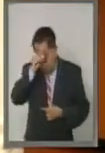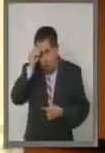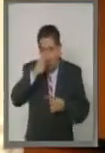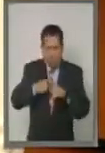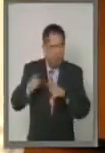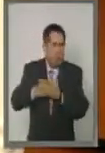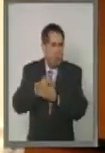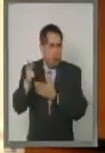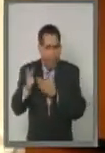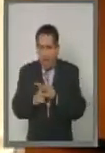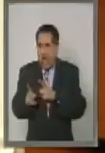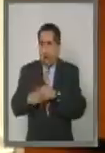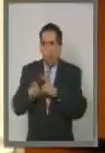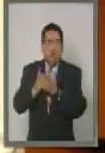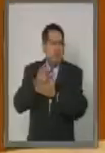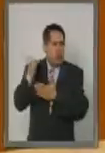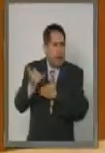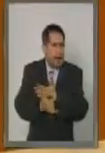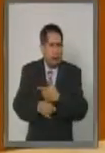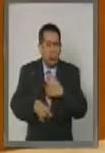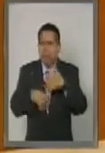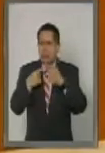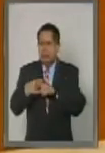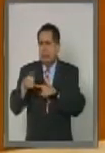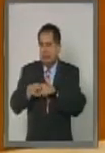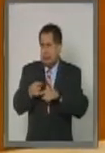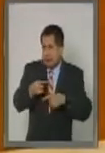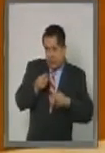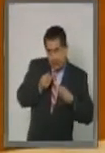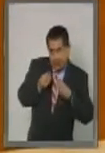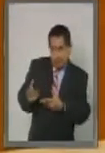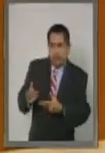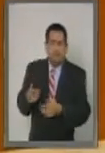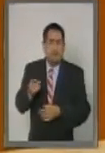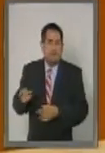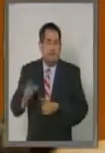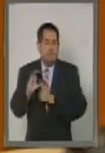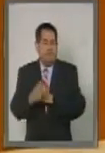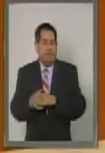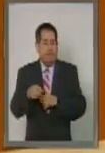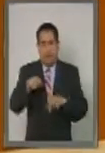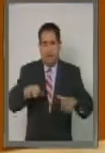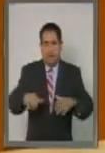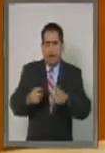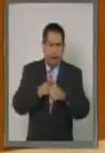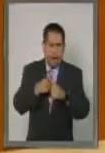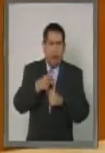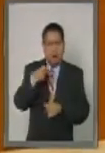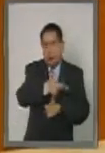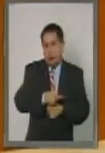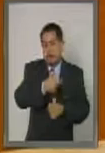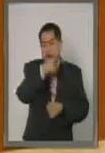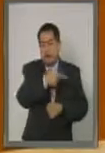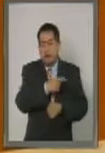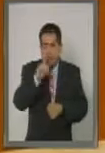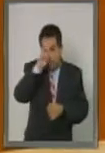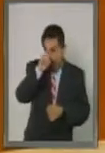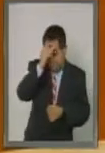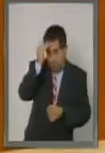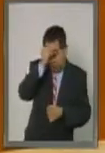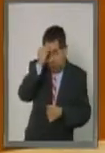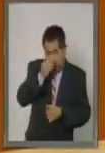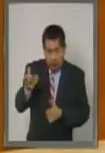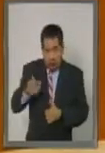programas, proyectos que desarrolle la Comisión Ejecutiva y bajo esa premisa la